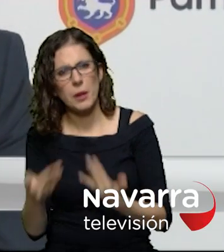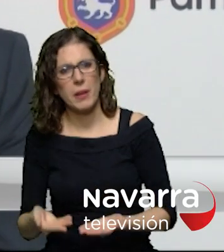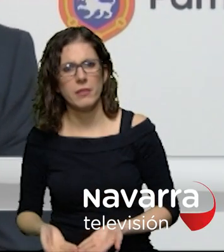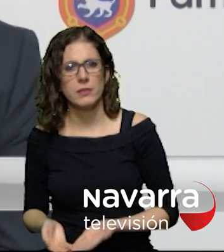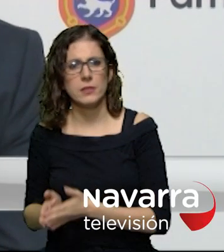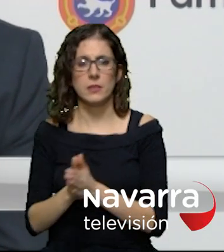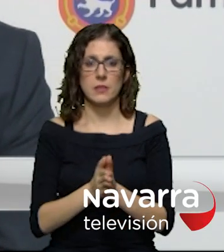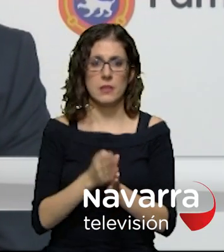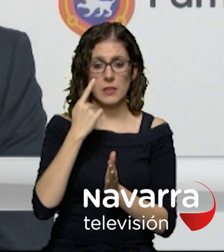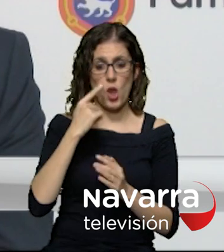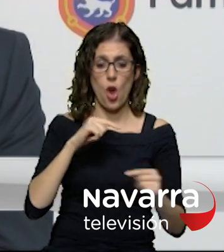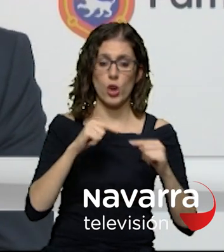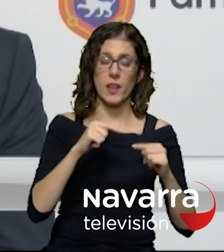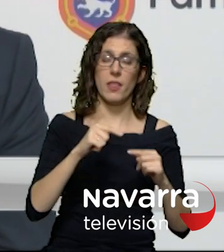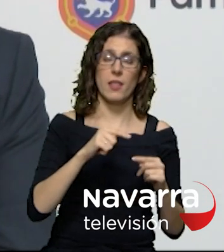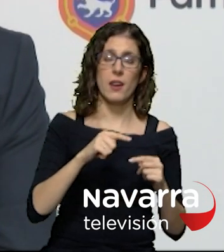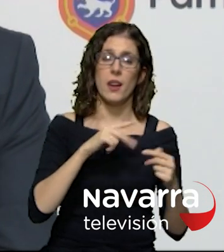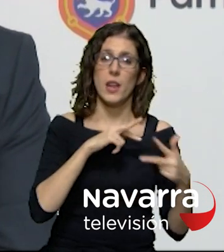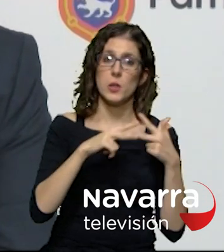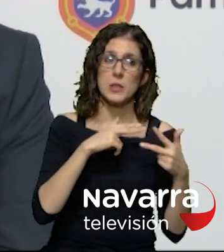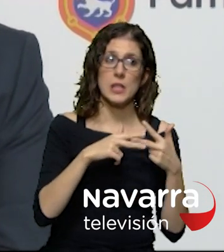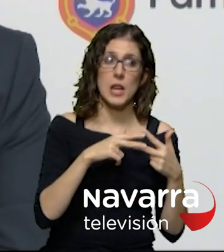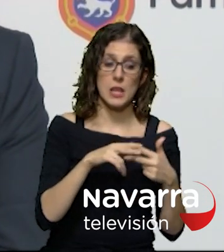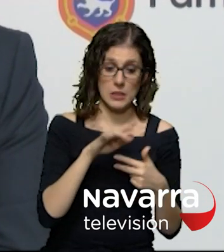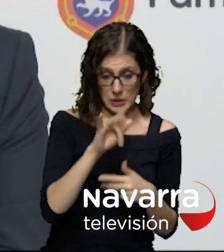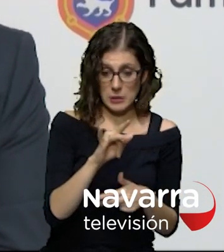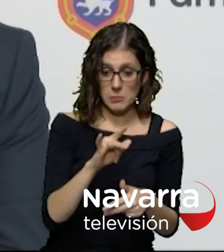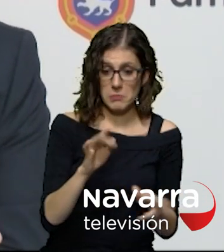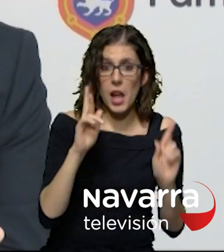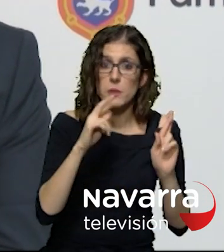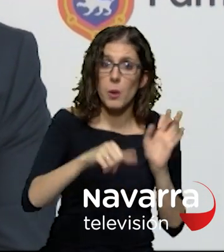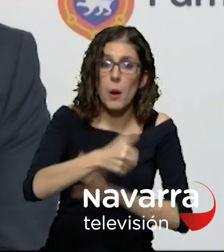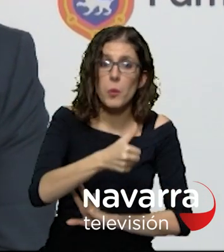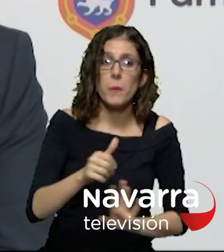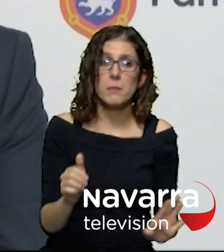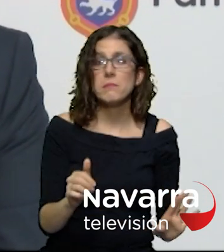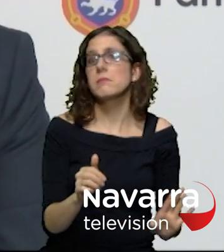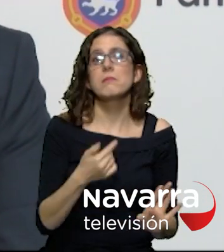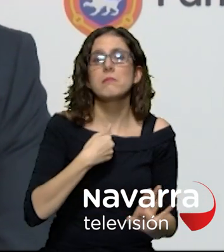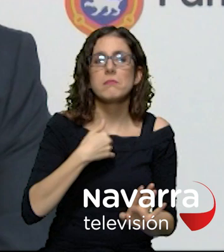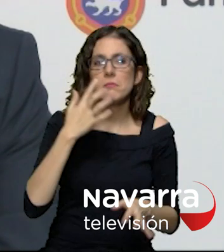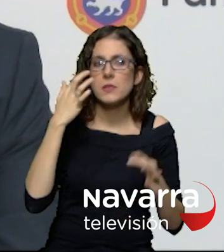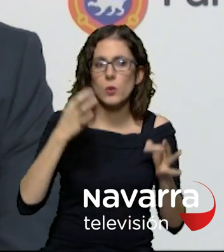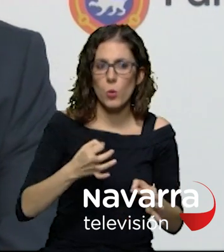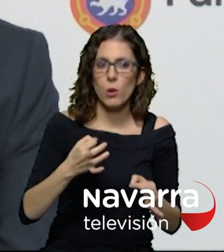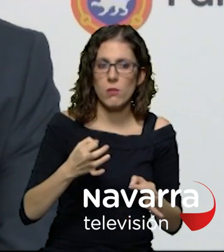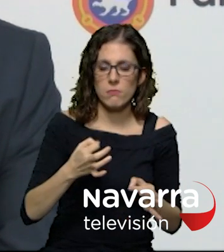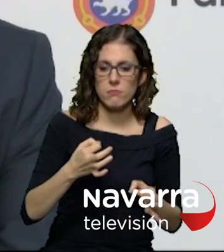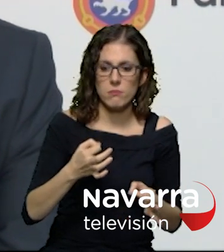sí espero que que se apruebe yo estoy convencido de que